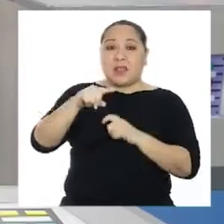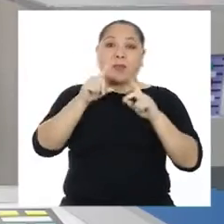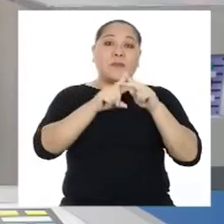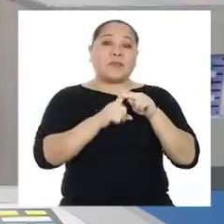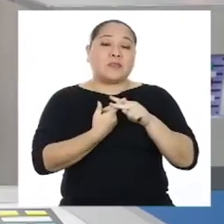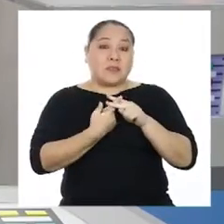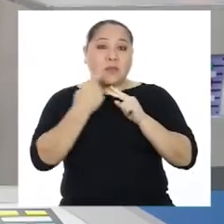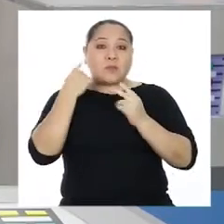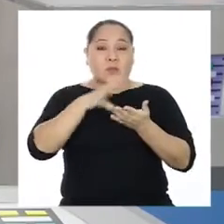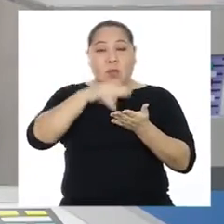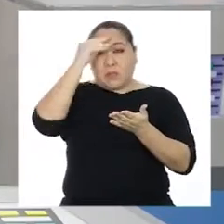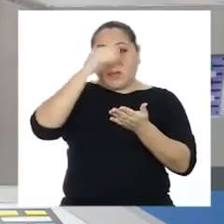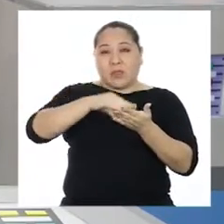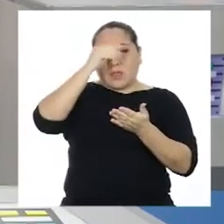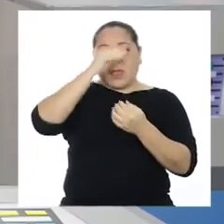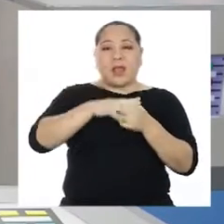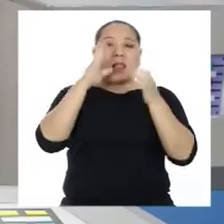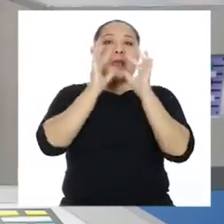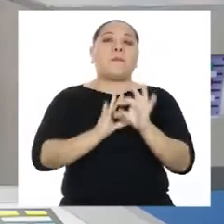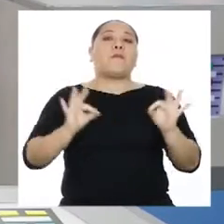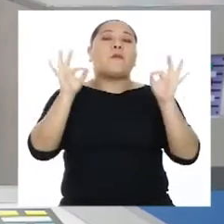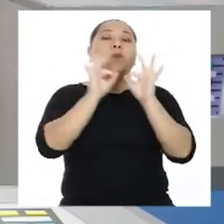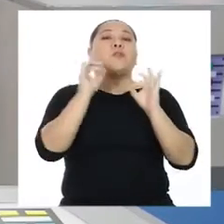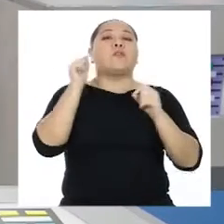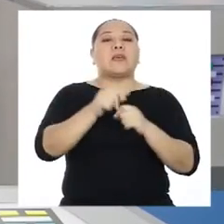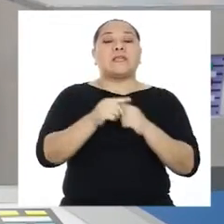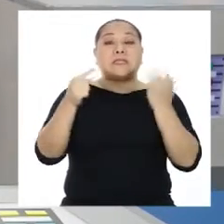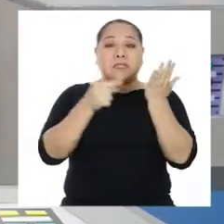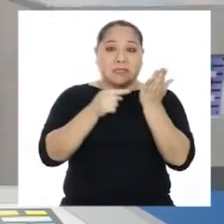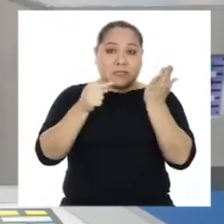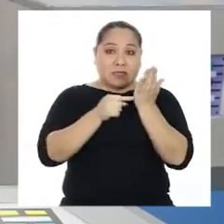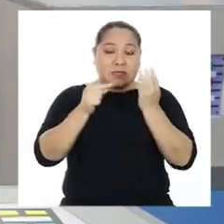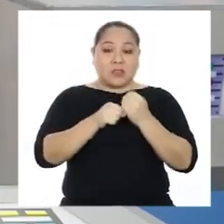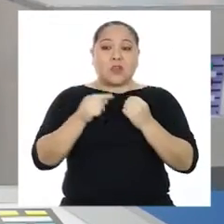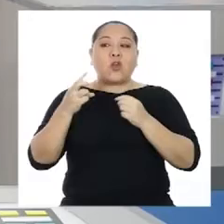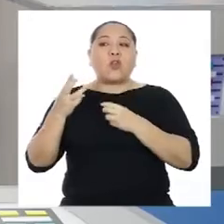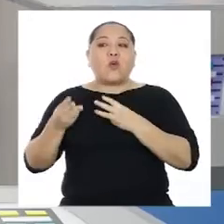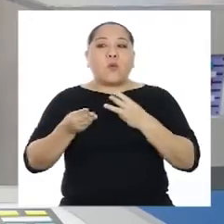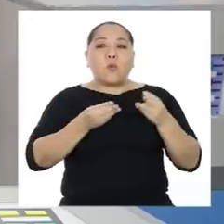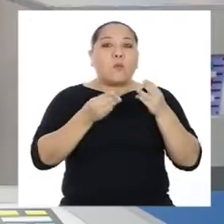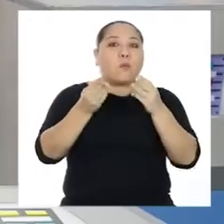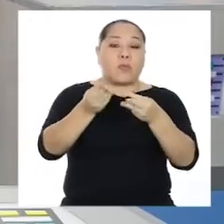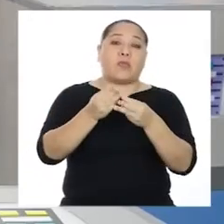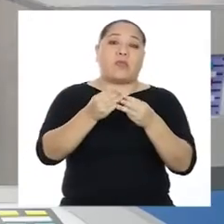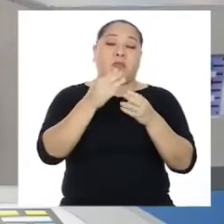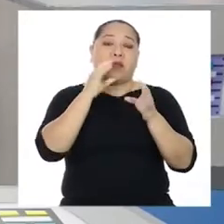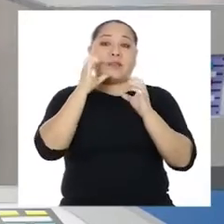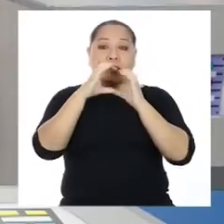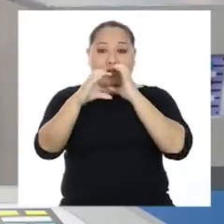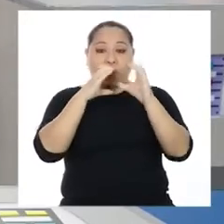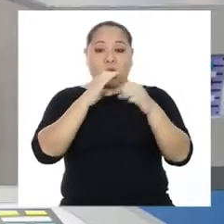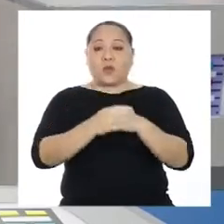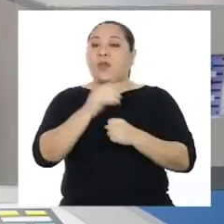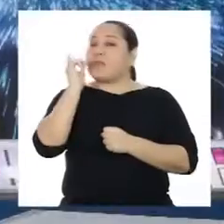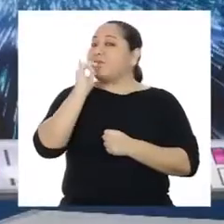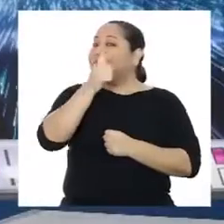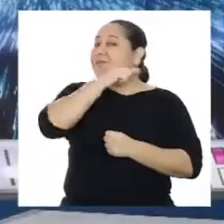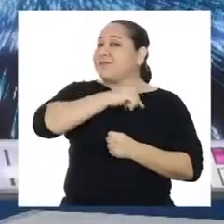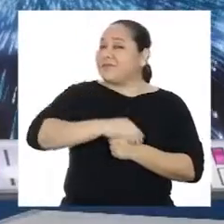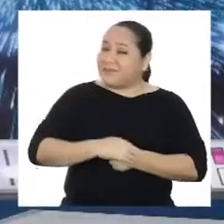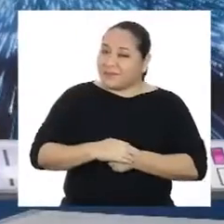pasada empezamos a aprender sobre la importancia de la tecnología y los medios de comunicación.